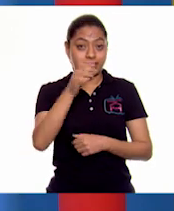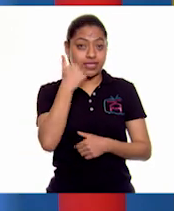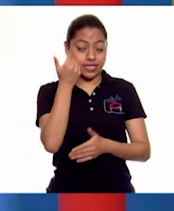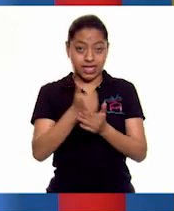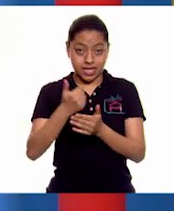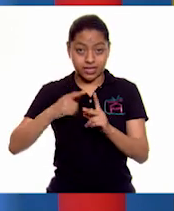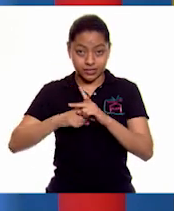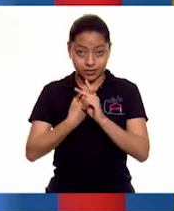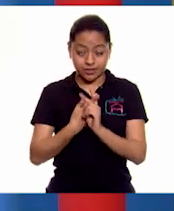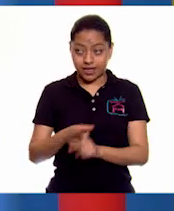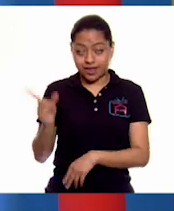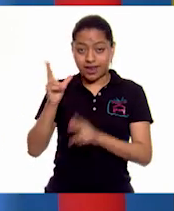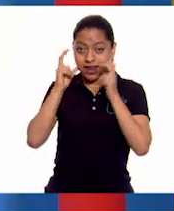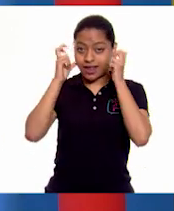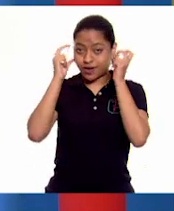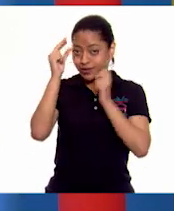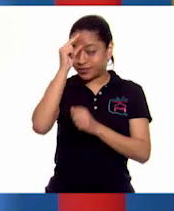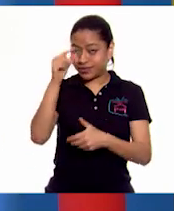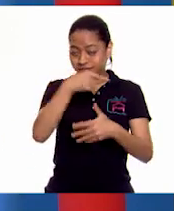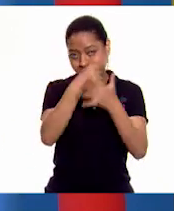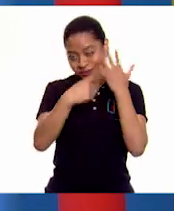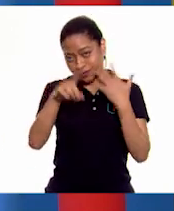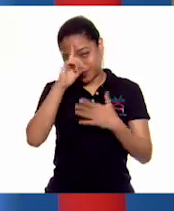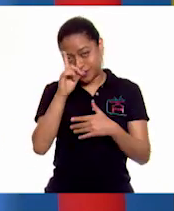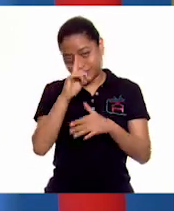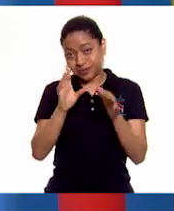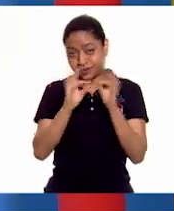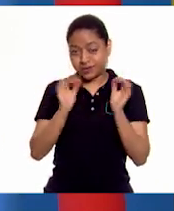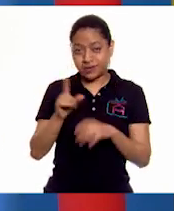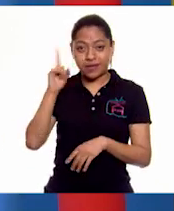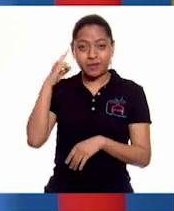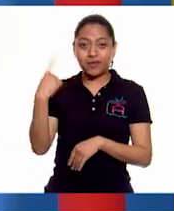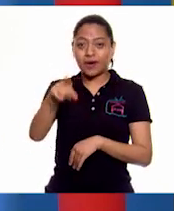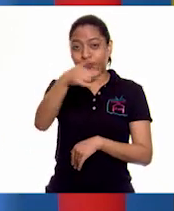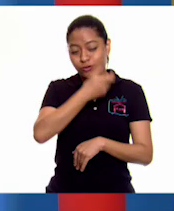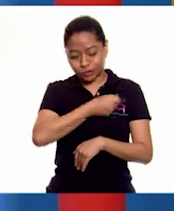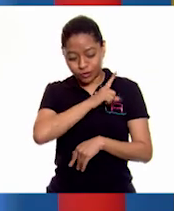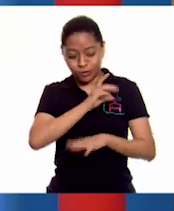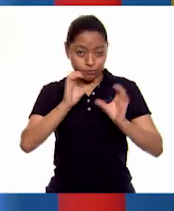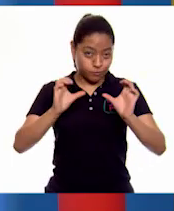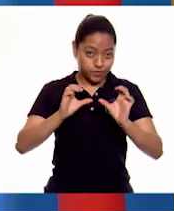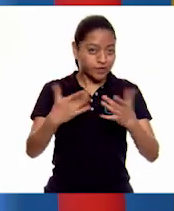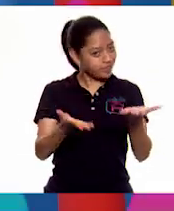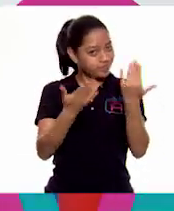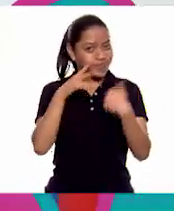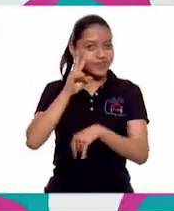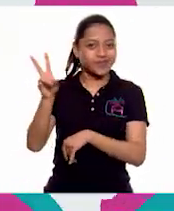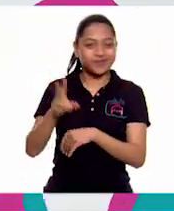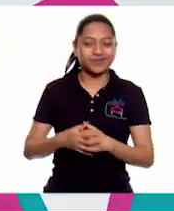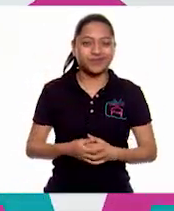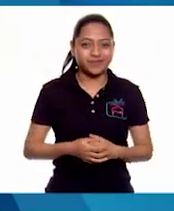de comenzar vamos a dar paso a Julisto, que nos trae consejos muy útiles para cuidar de nuestra salud? Adelante, vamos.